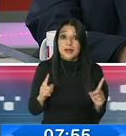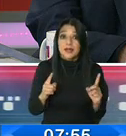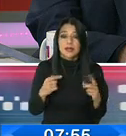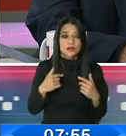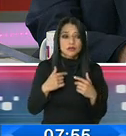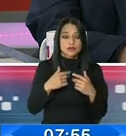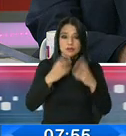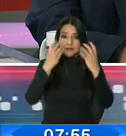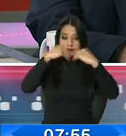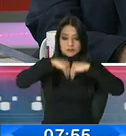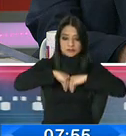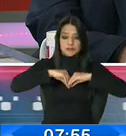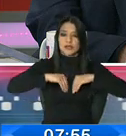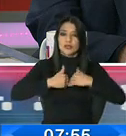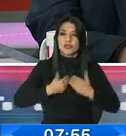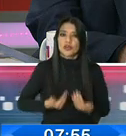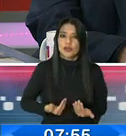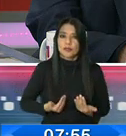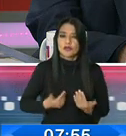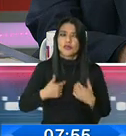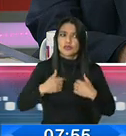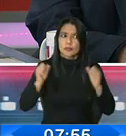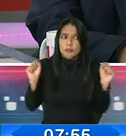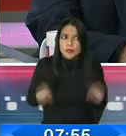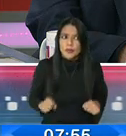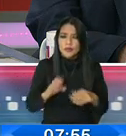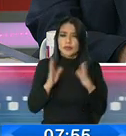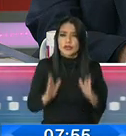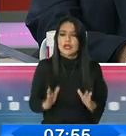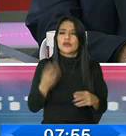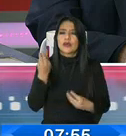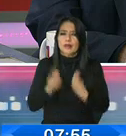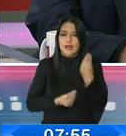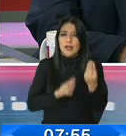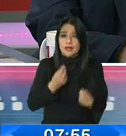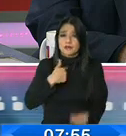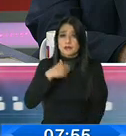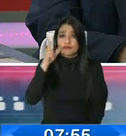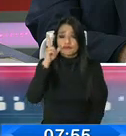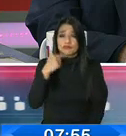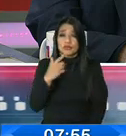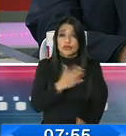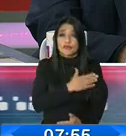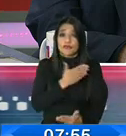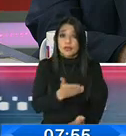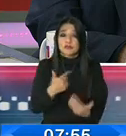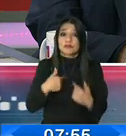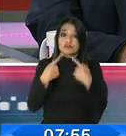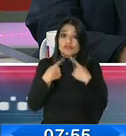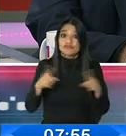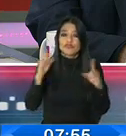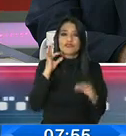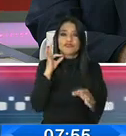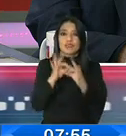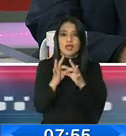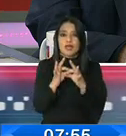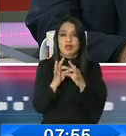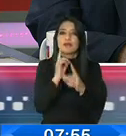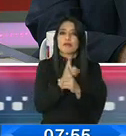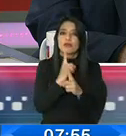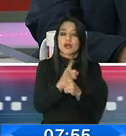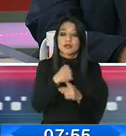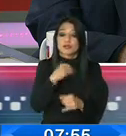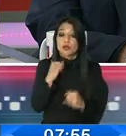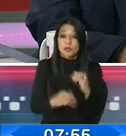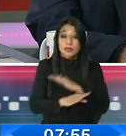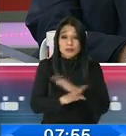revisarse hacia adentro de qué es capaz ese ecuatoriano de creer. Por eso mi mensaje es de fe. Por eso mi mensaje es la luz al